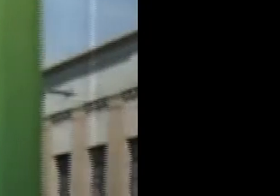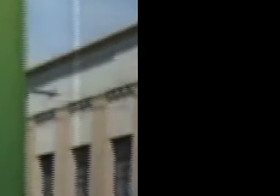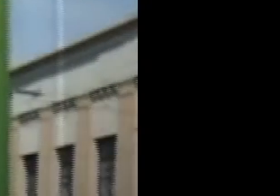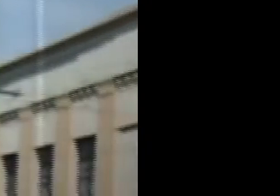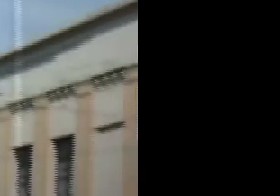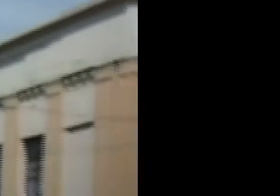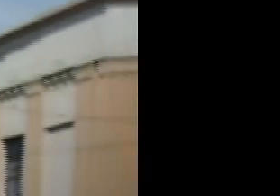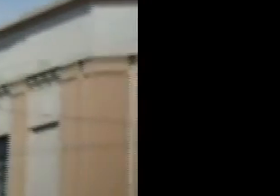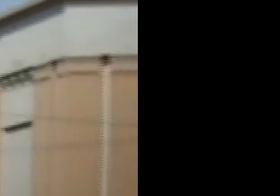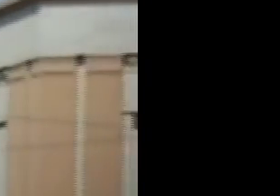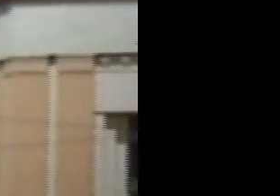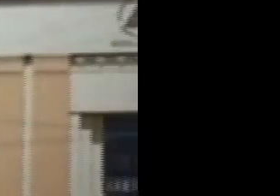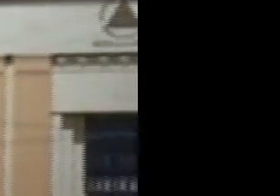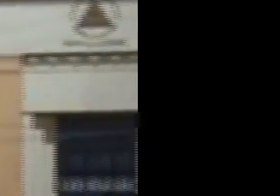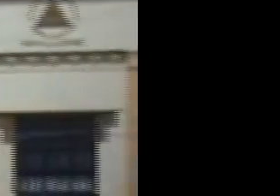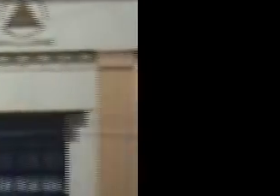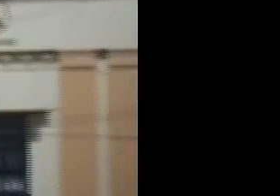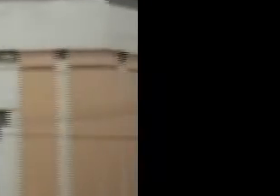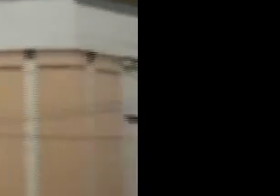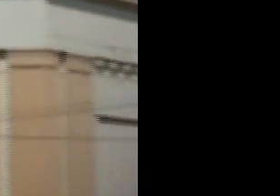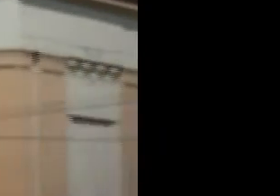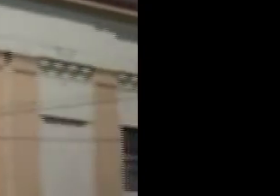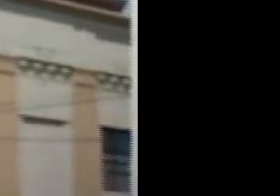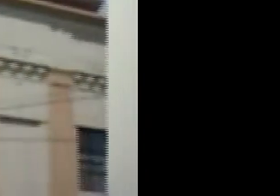Legislando para vos.